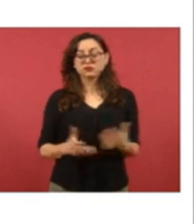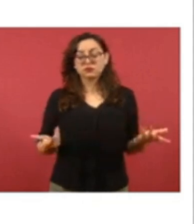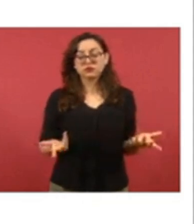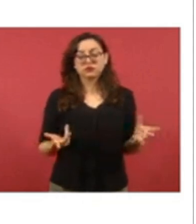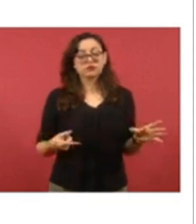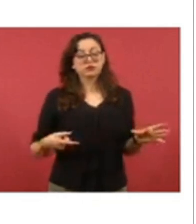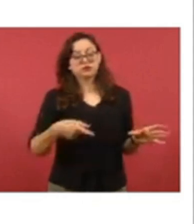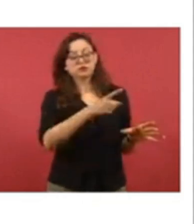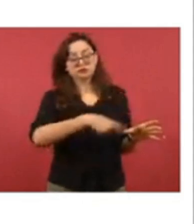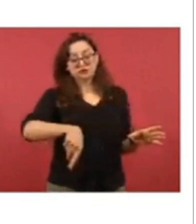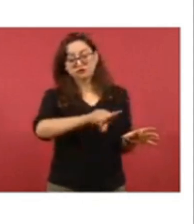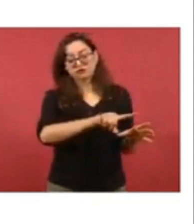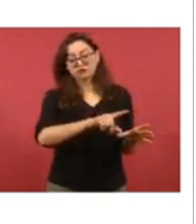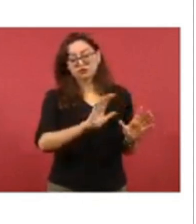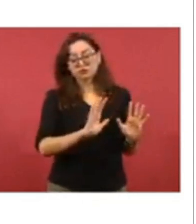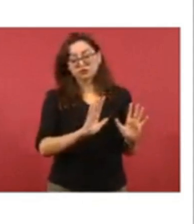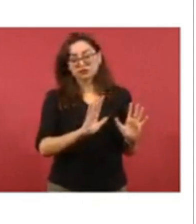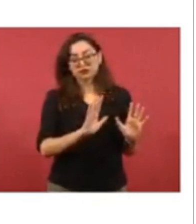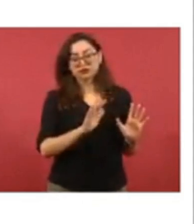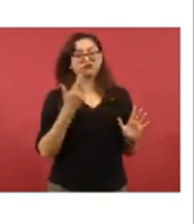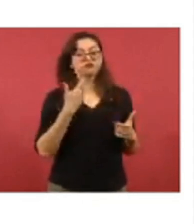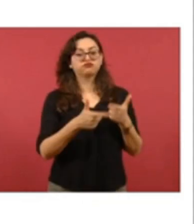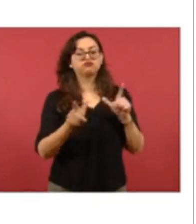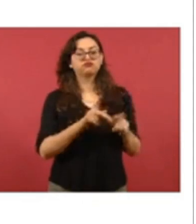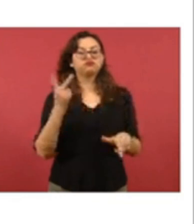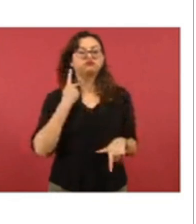dicen, en forma hipócrita.